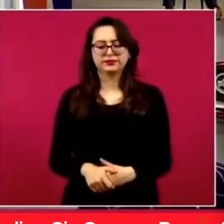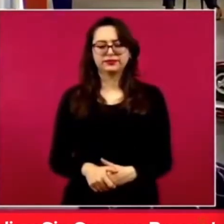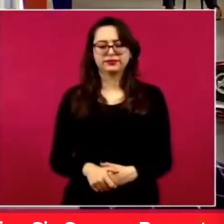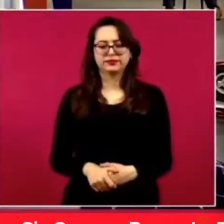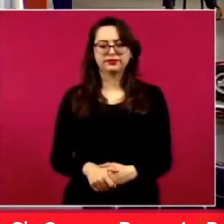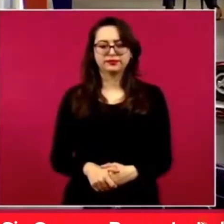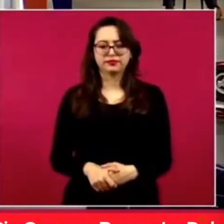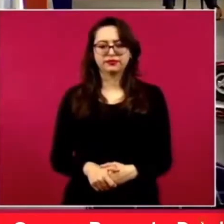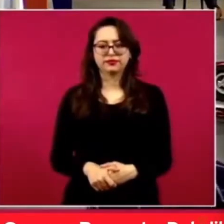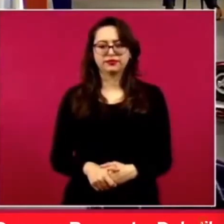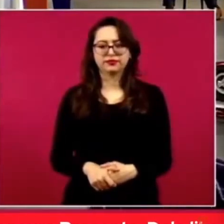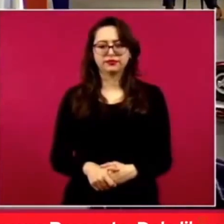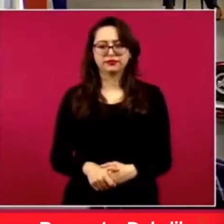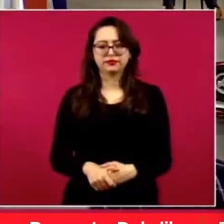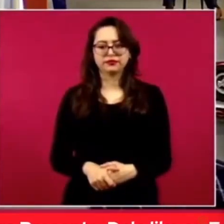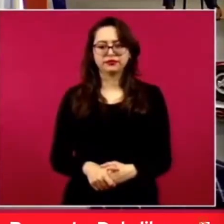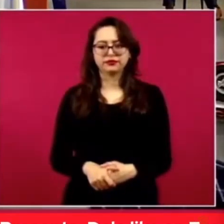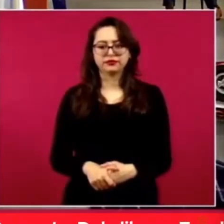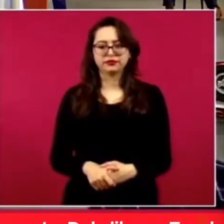Ah, pero es, no.